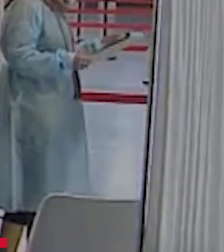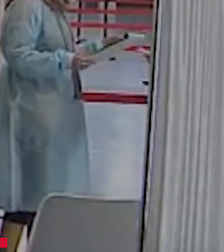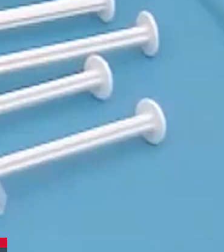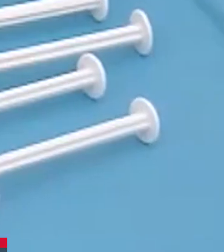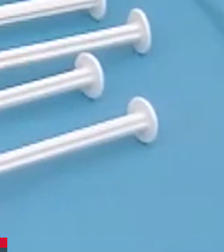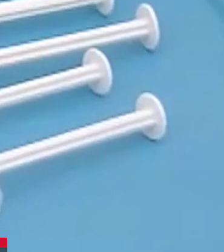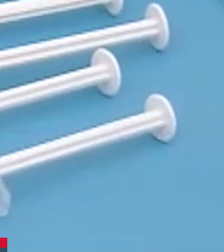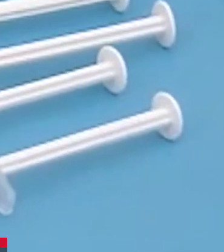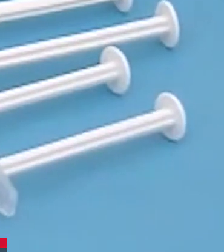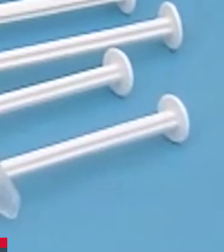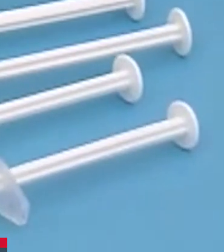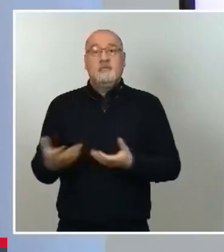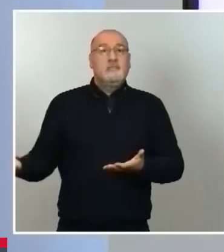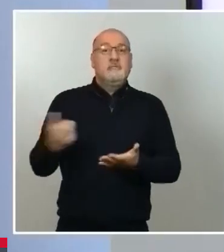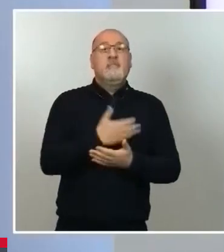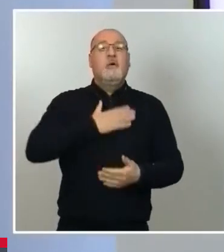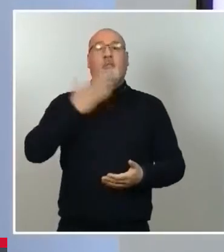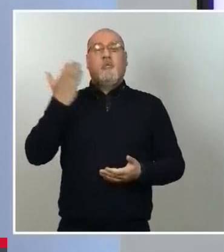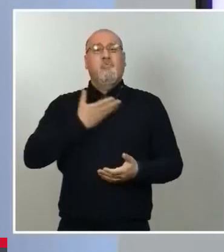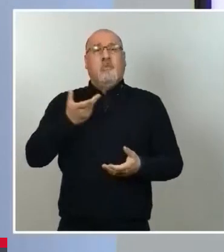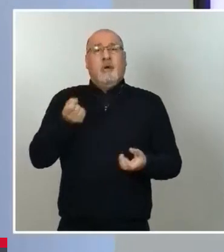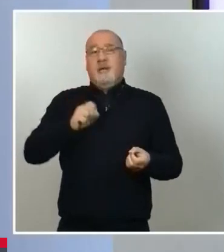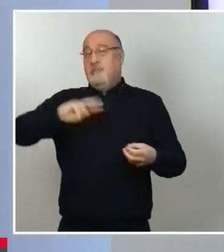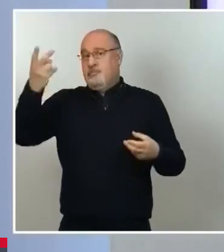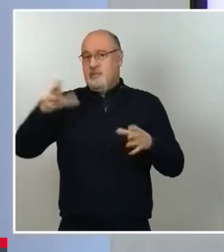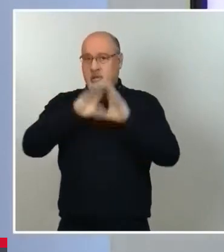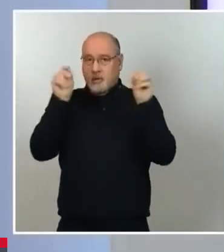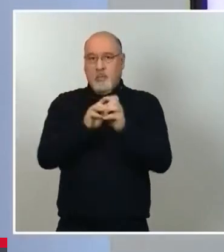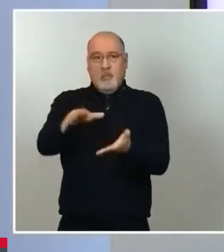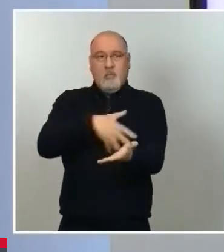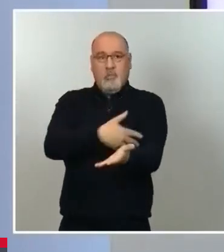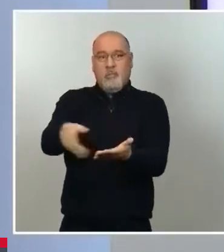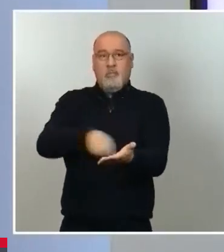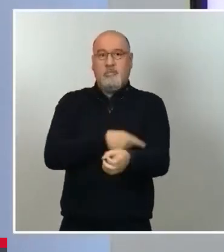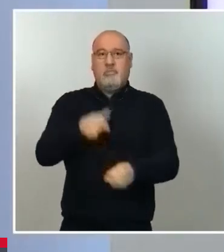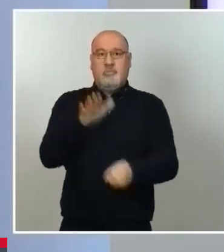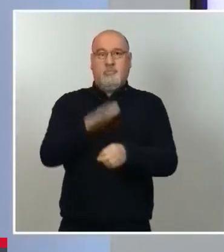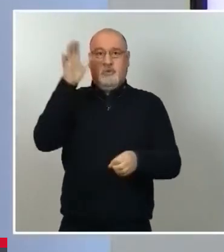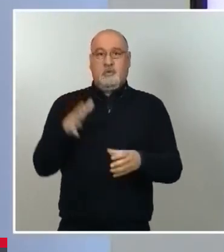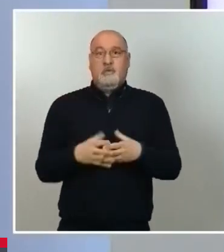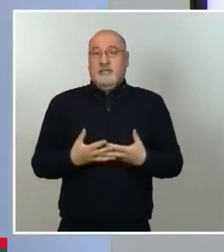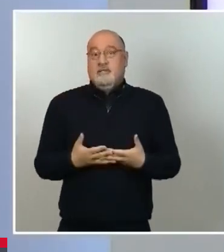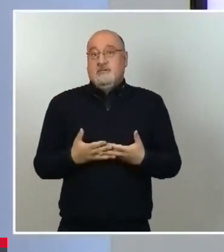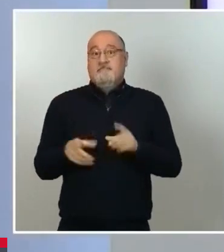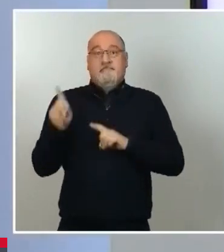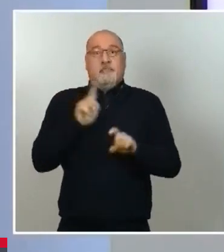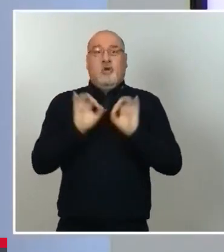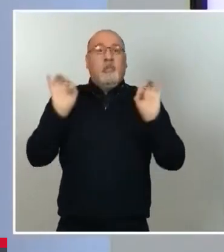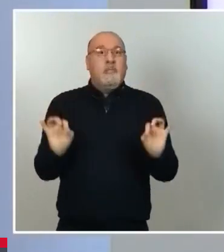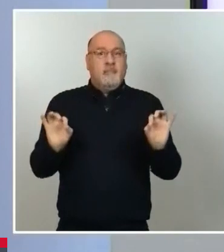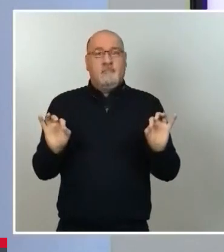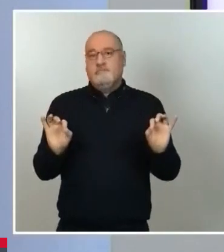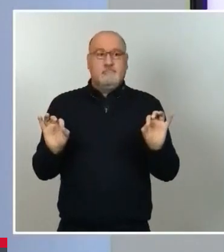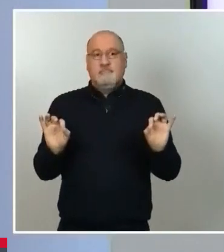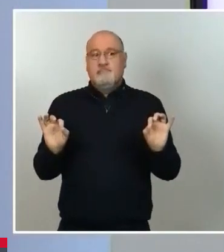Esta sospecha de reacción adversa habla de eventos tromboembólicos muy específicos. En concreto, trombosis de seno venoso, es unas